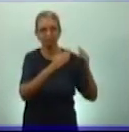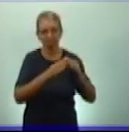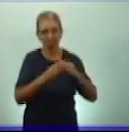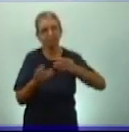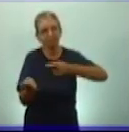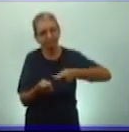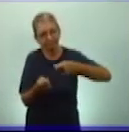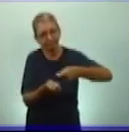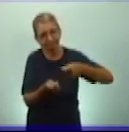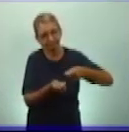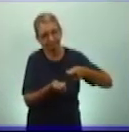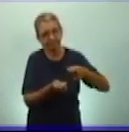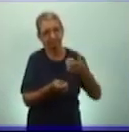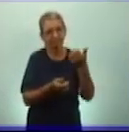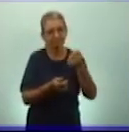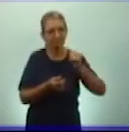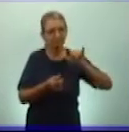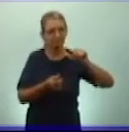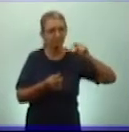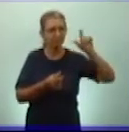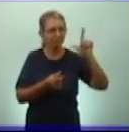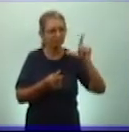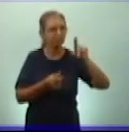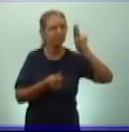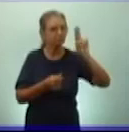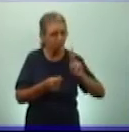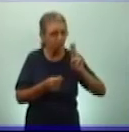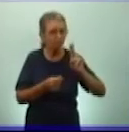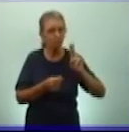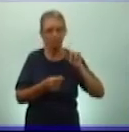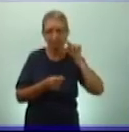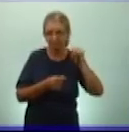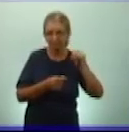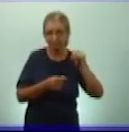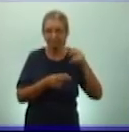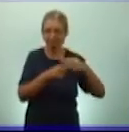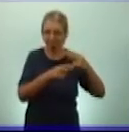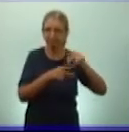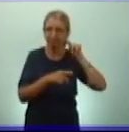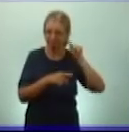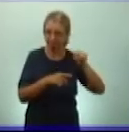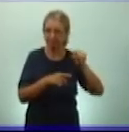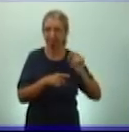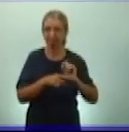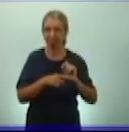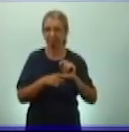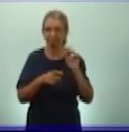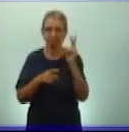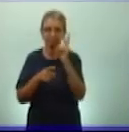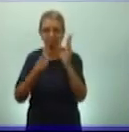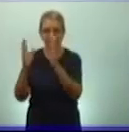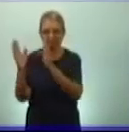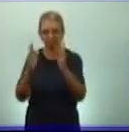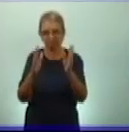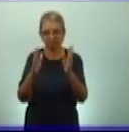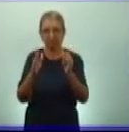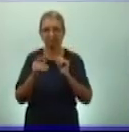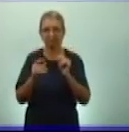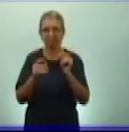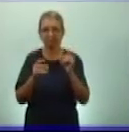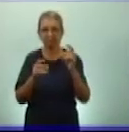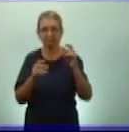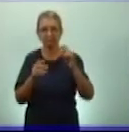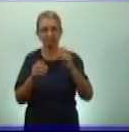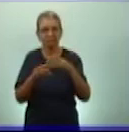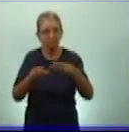para los miembros de la Iyú, que así es como se le denomina en los Incas, a esas comunas campesinas. Segunda parte de esas tierras, las tierras del